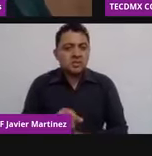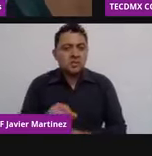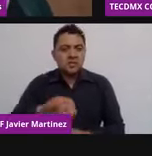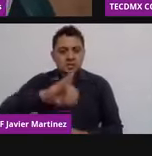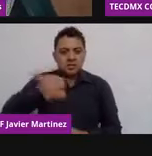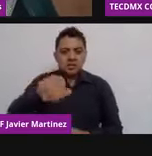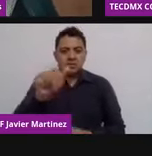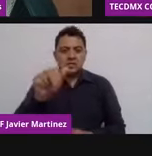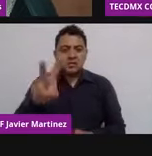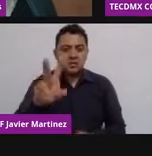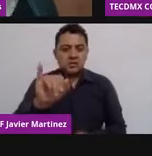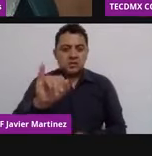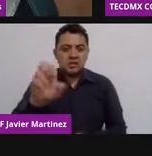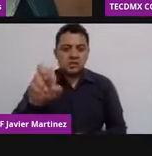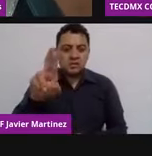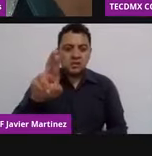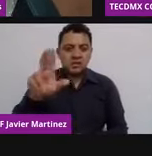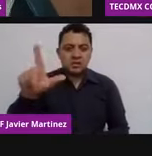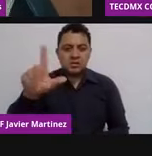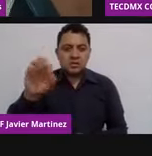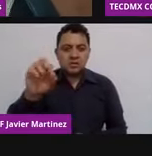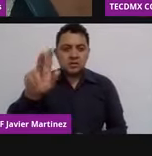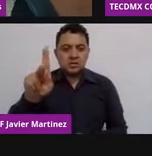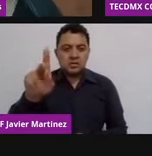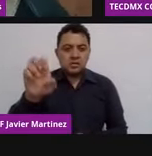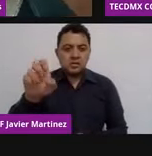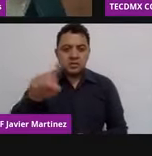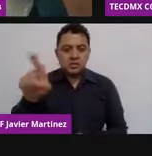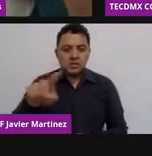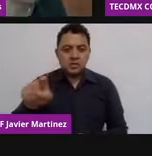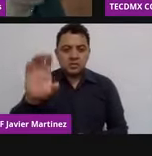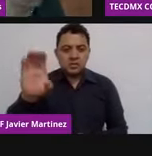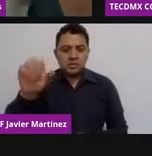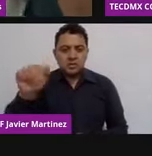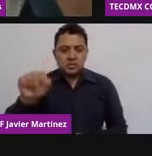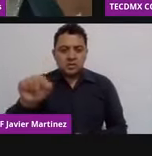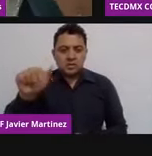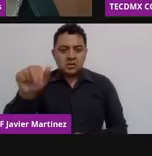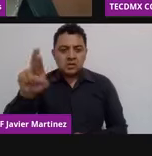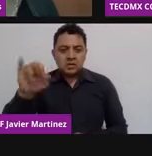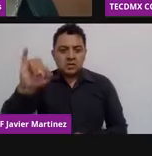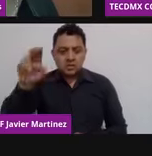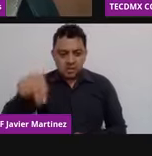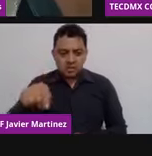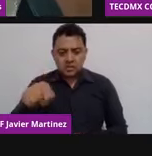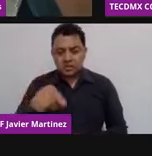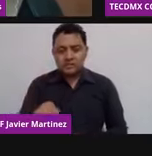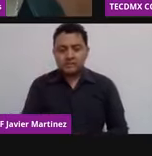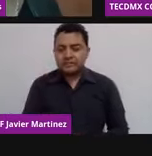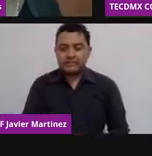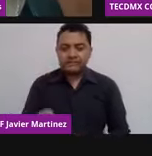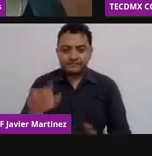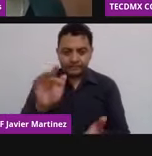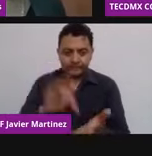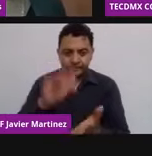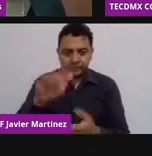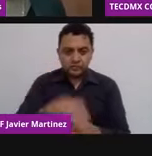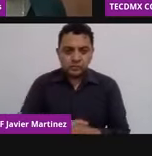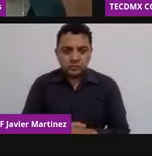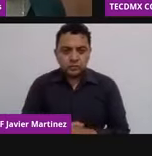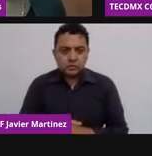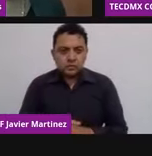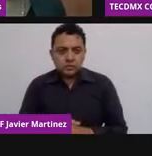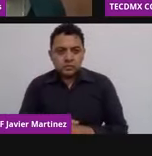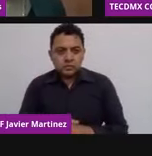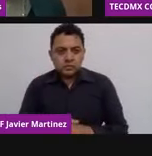yo ya me apunté y no lo voy a soltar entonces ahí nos estaremos viendo muy prontito querido doctor si me lo permiten daré un